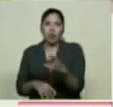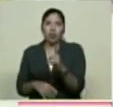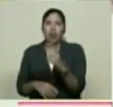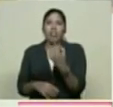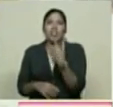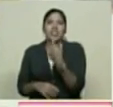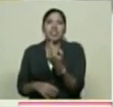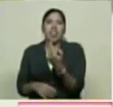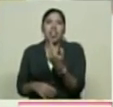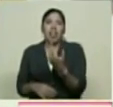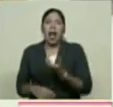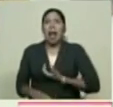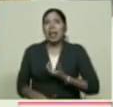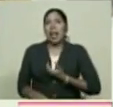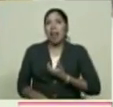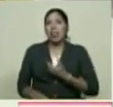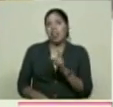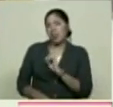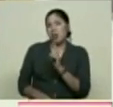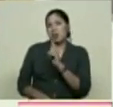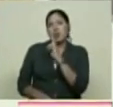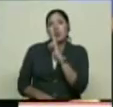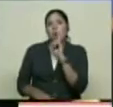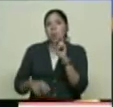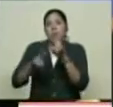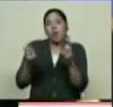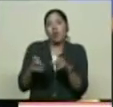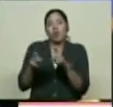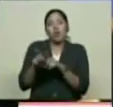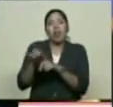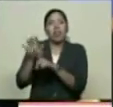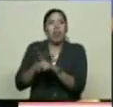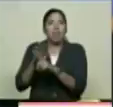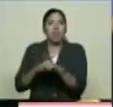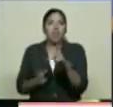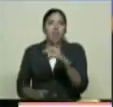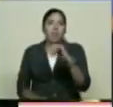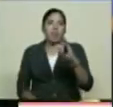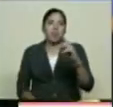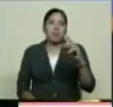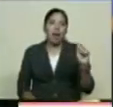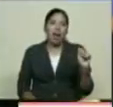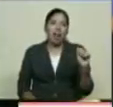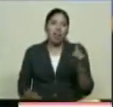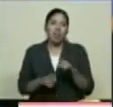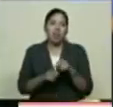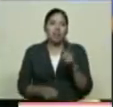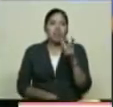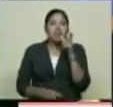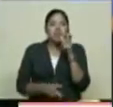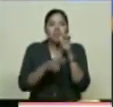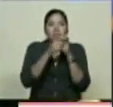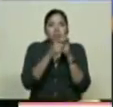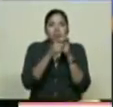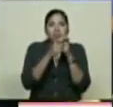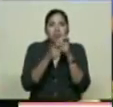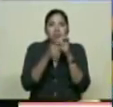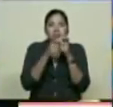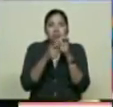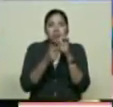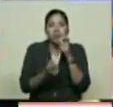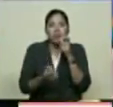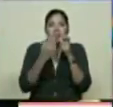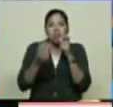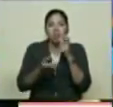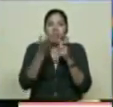es un amigo más del pueblo Sí, buenos días a toda la audiencia de Venezolana Televisión Y darle las gracias a ustedes, Carlos, por la